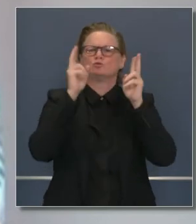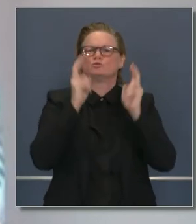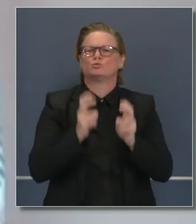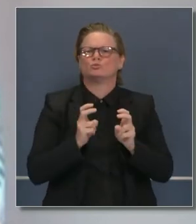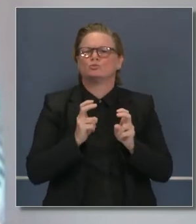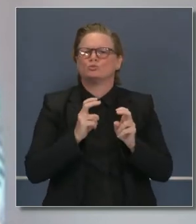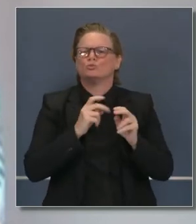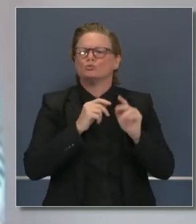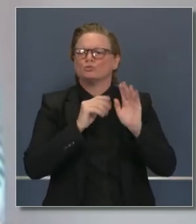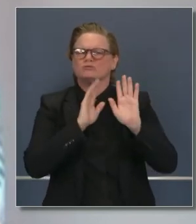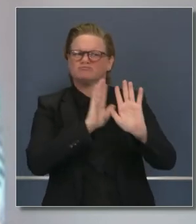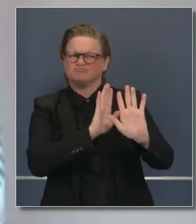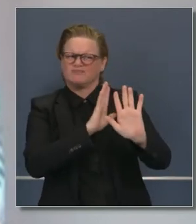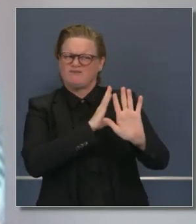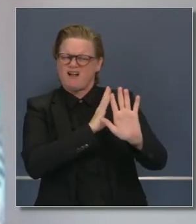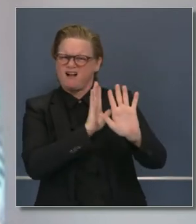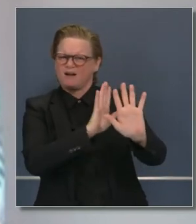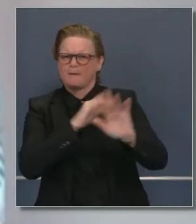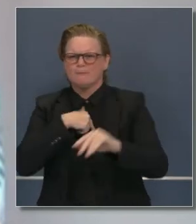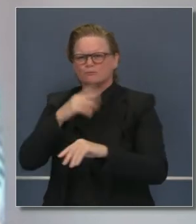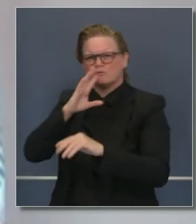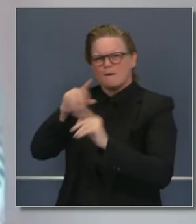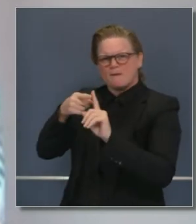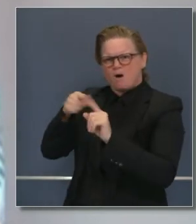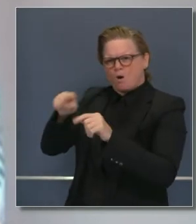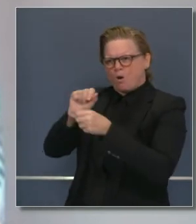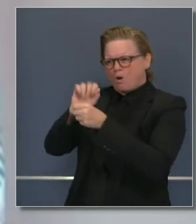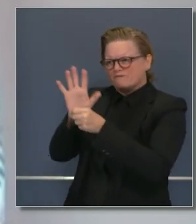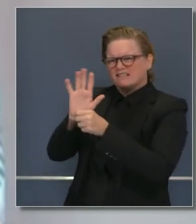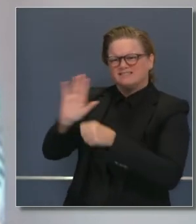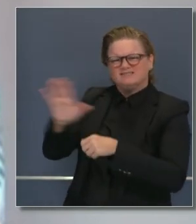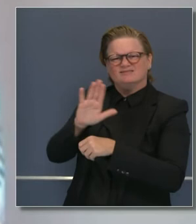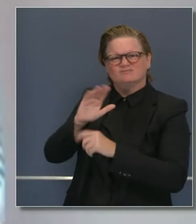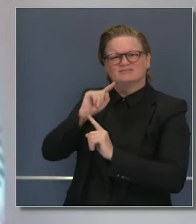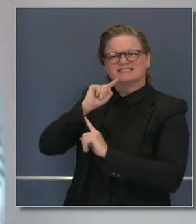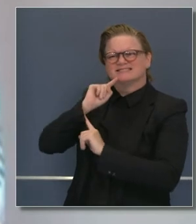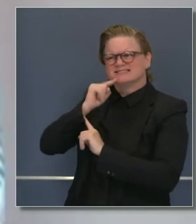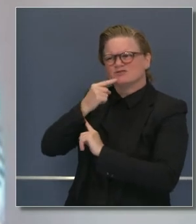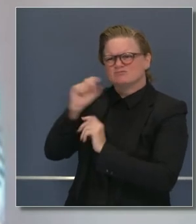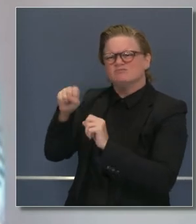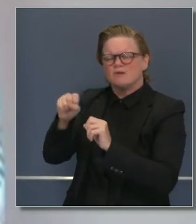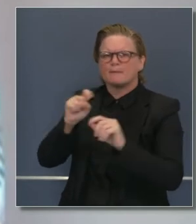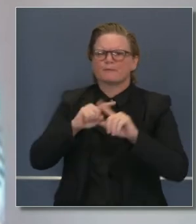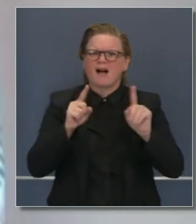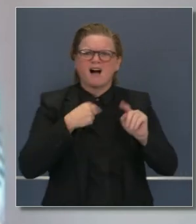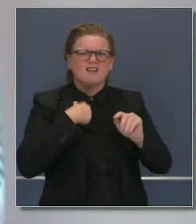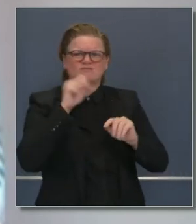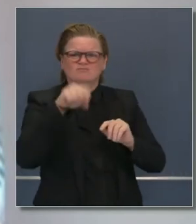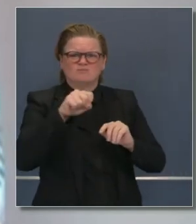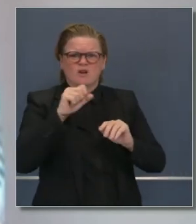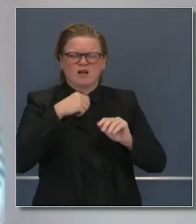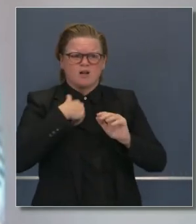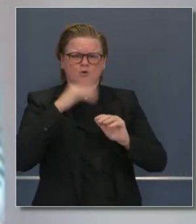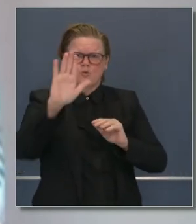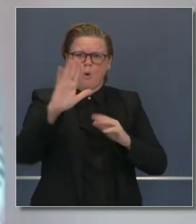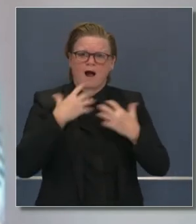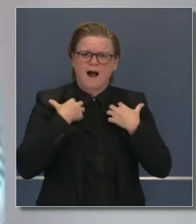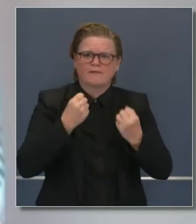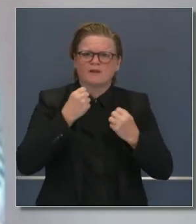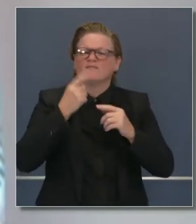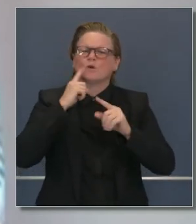la salud COVID-19, sino salud en general, hablando ampliamente. Muchos de los